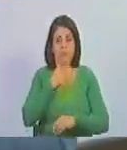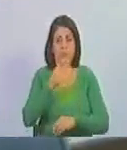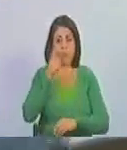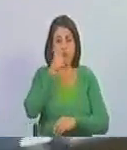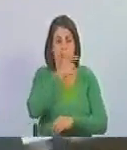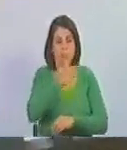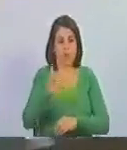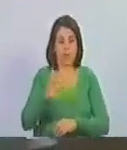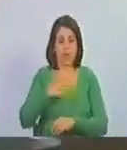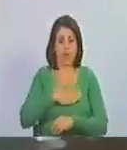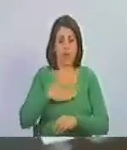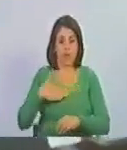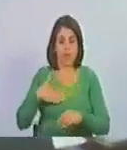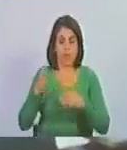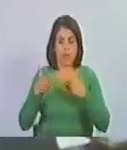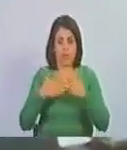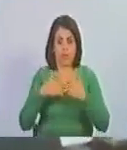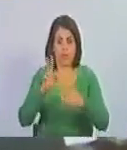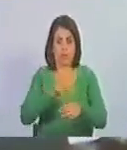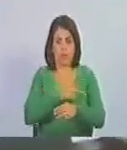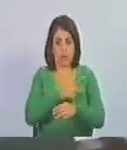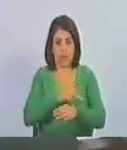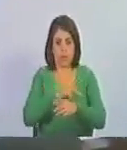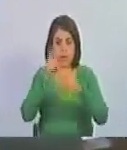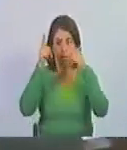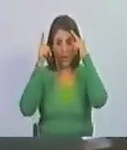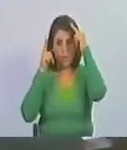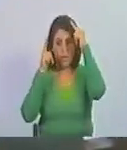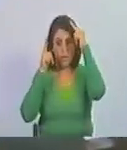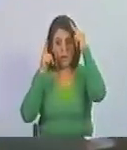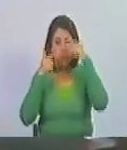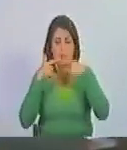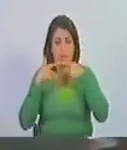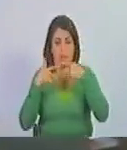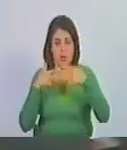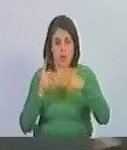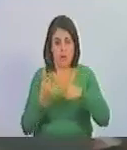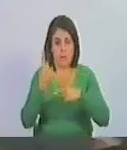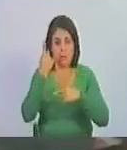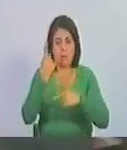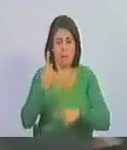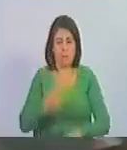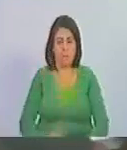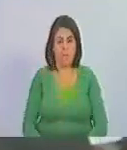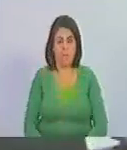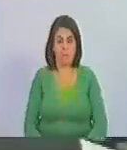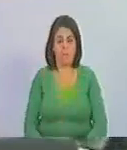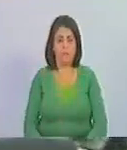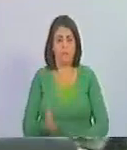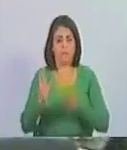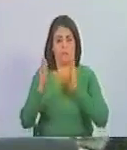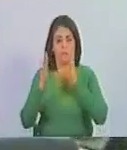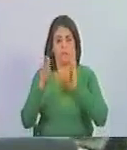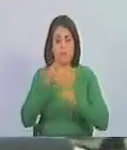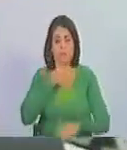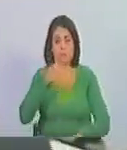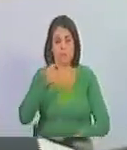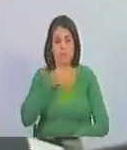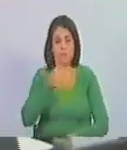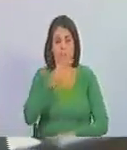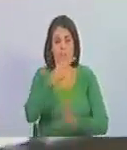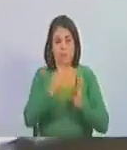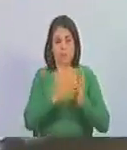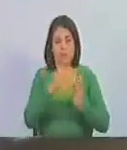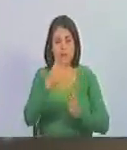los pueblos. Yo quiero cerrar con el poeta Hugo Chávez, cuando dio su primera entrevista en el